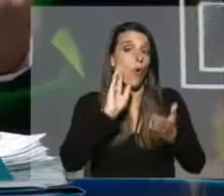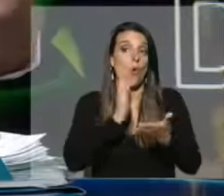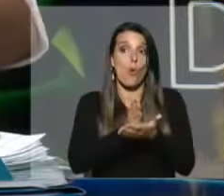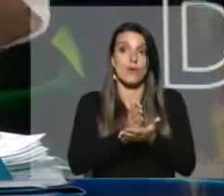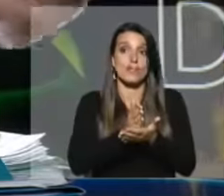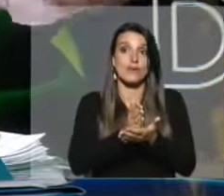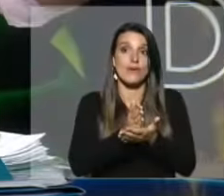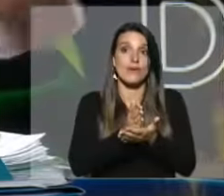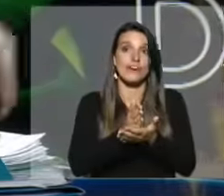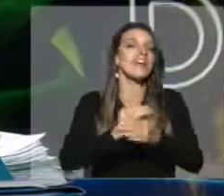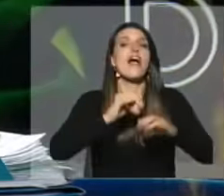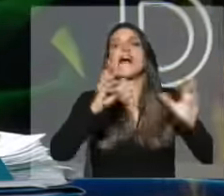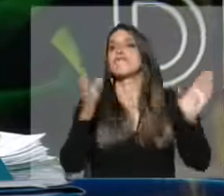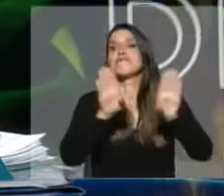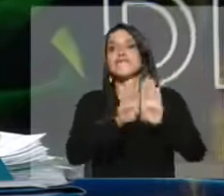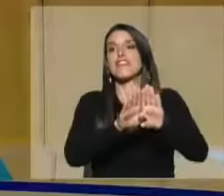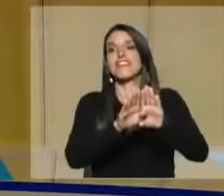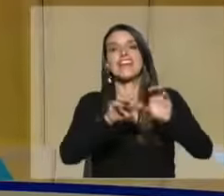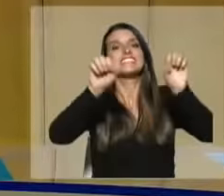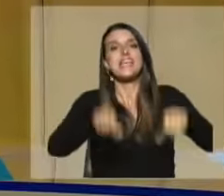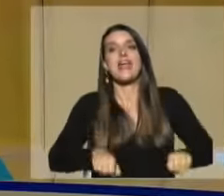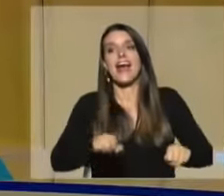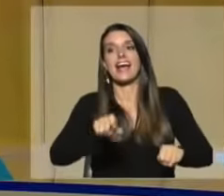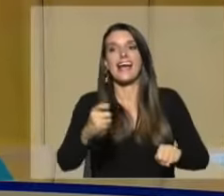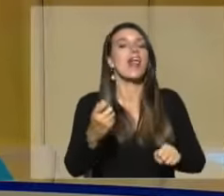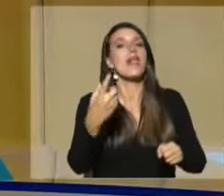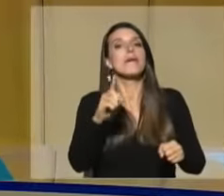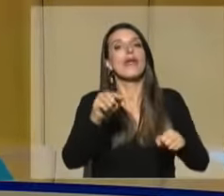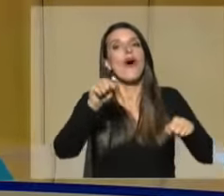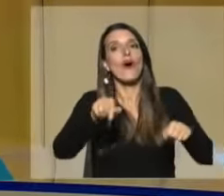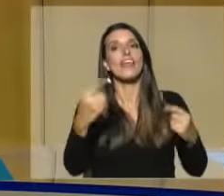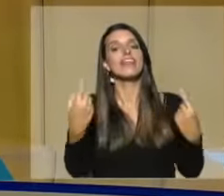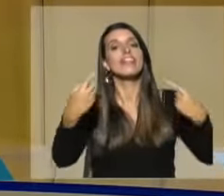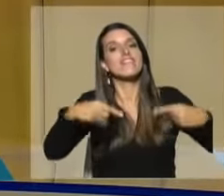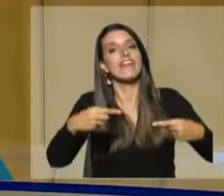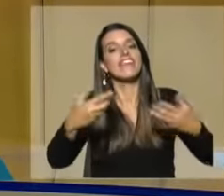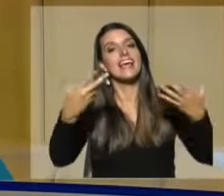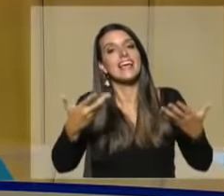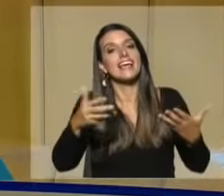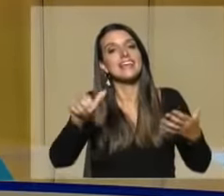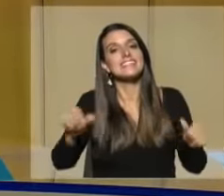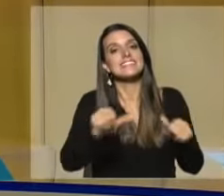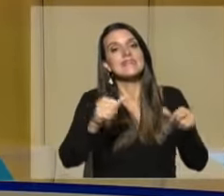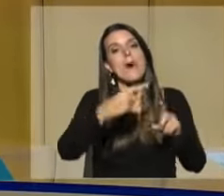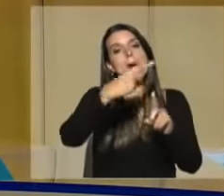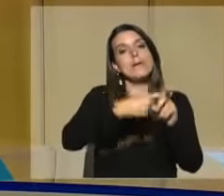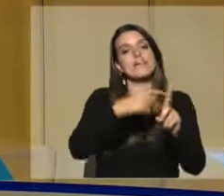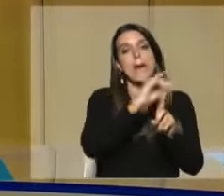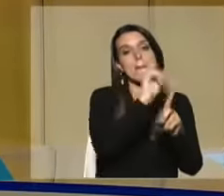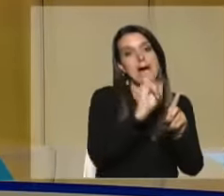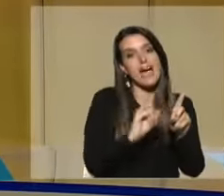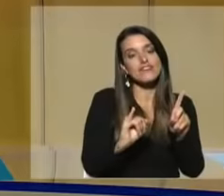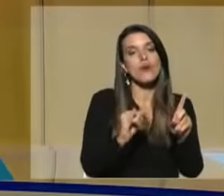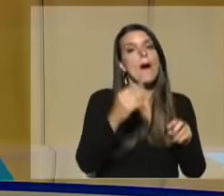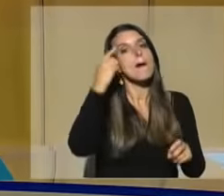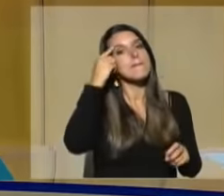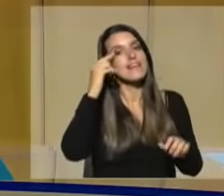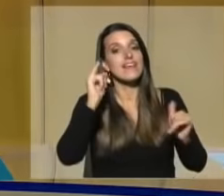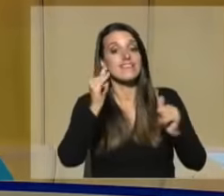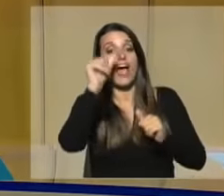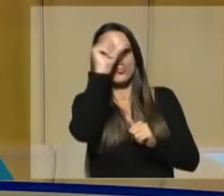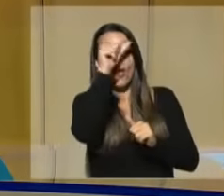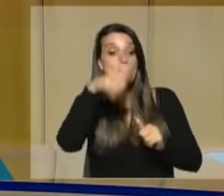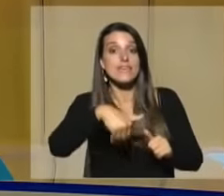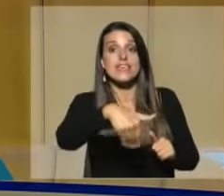cerramos el canal cerramos todo nos vamos hoy pero en este ciclo de debate que hicimos durante el mes de marzo pensando ya en este